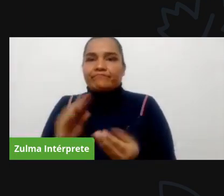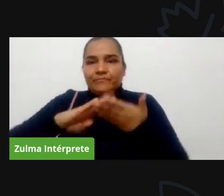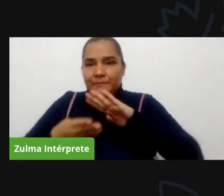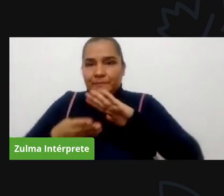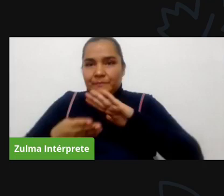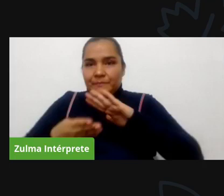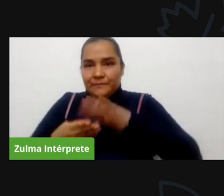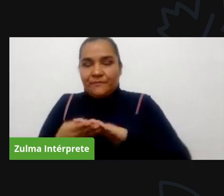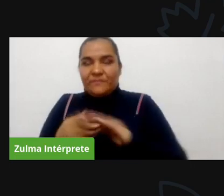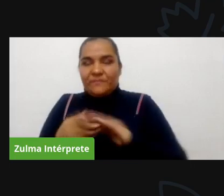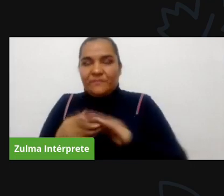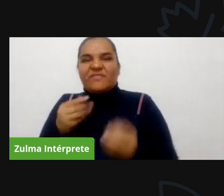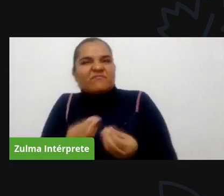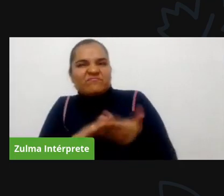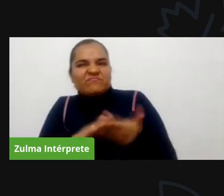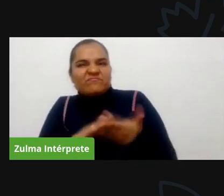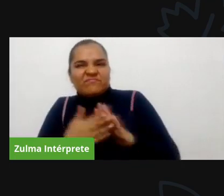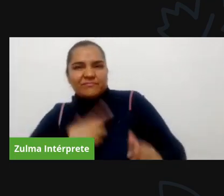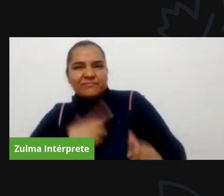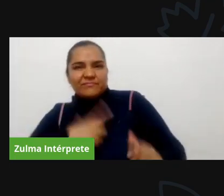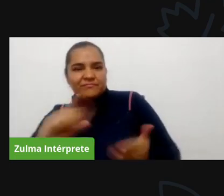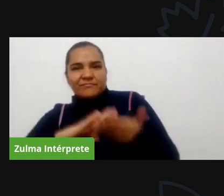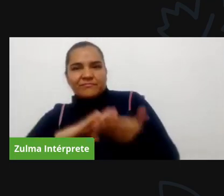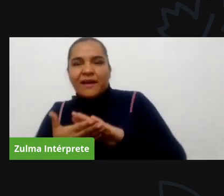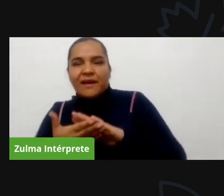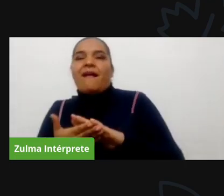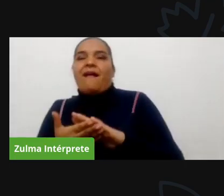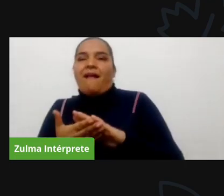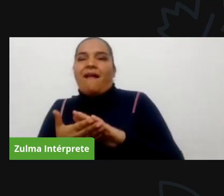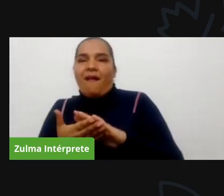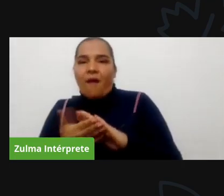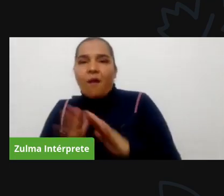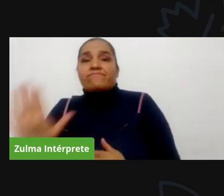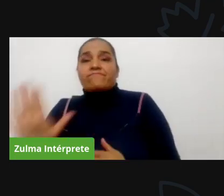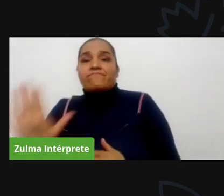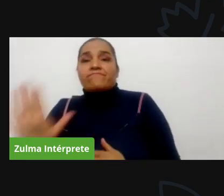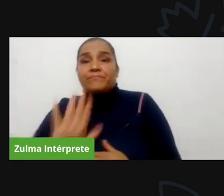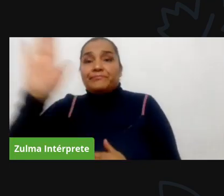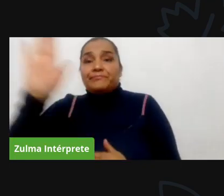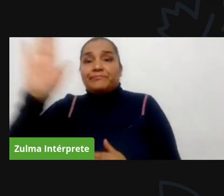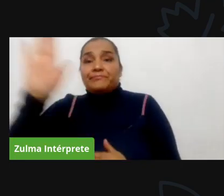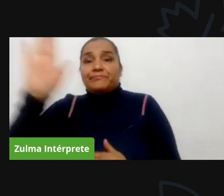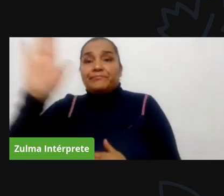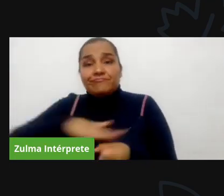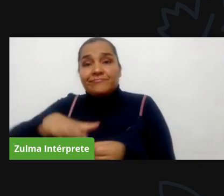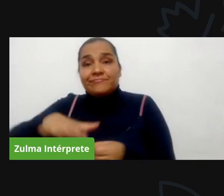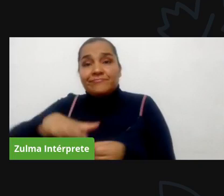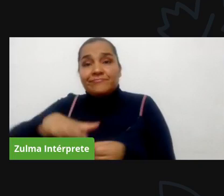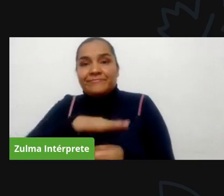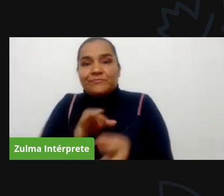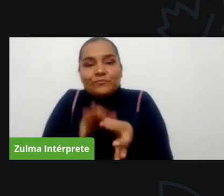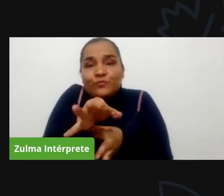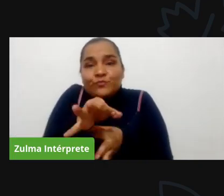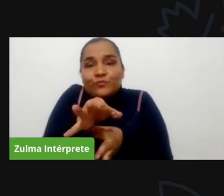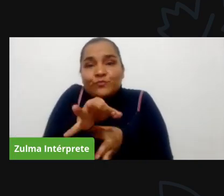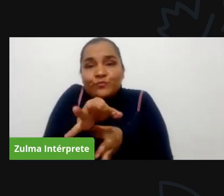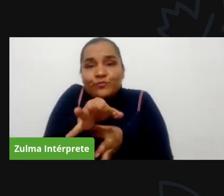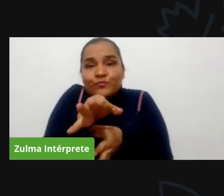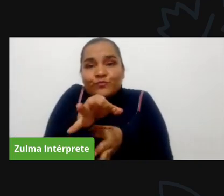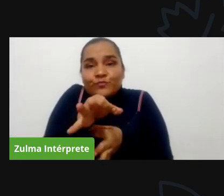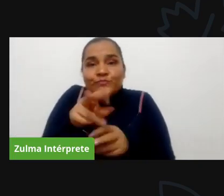las veredas y son aquellas que mantienen la interlocución con las autoridades locales con las autoridades